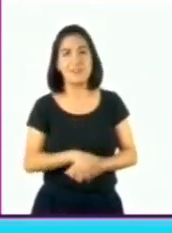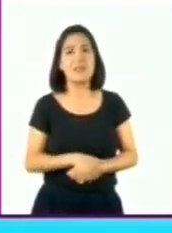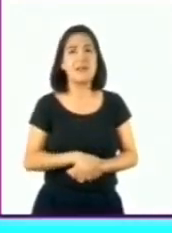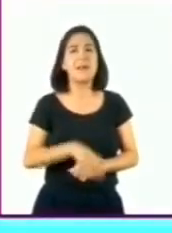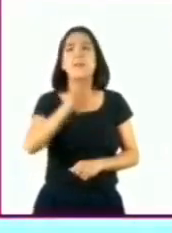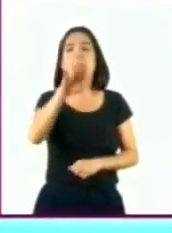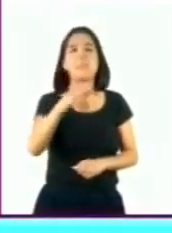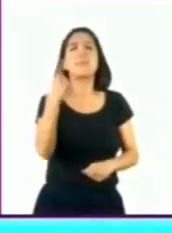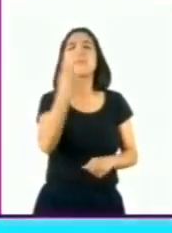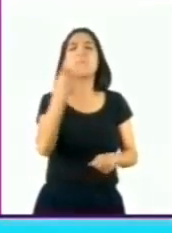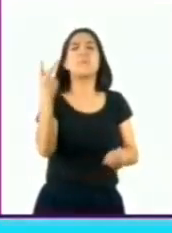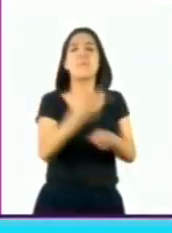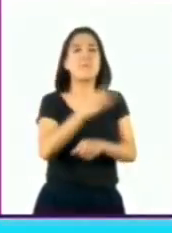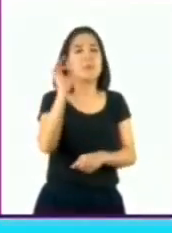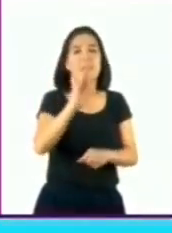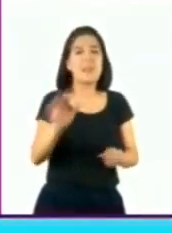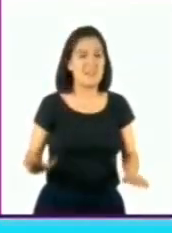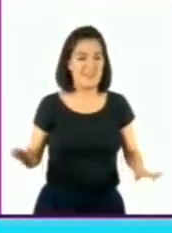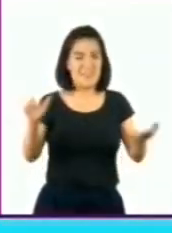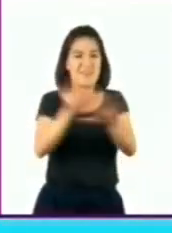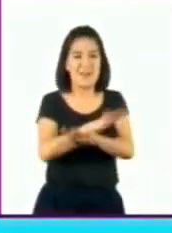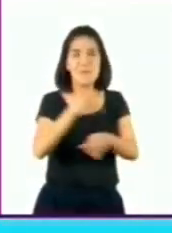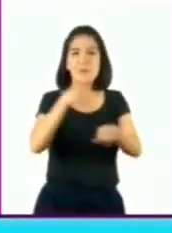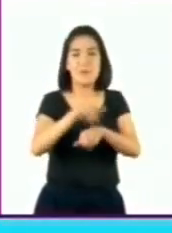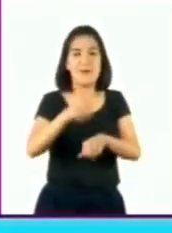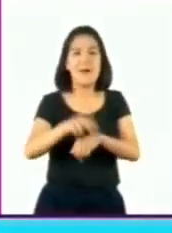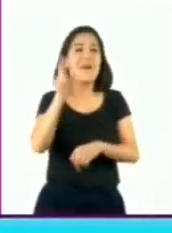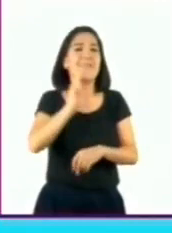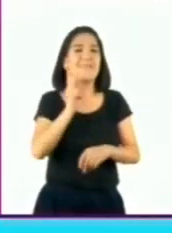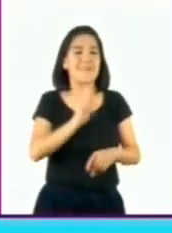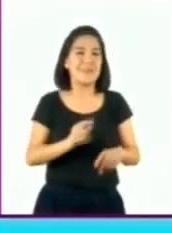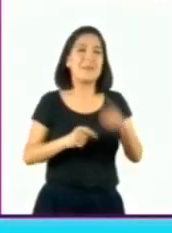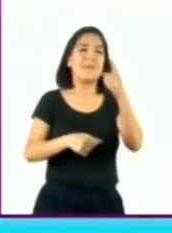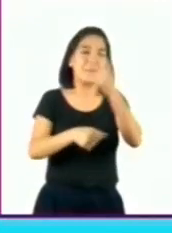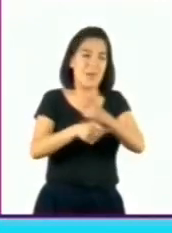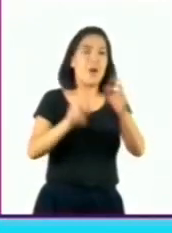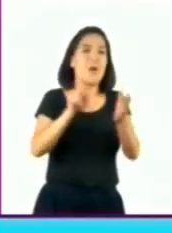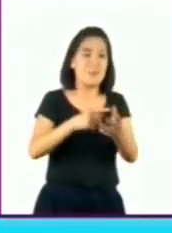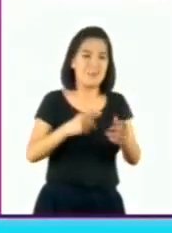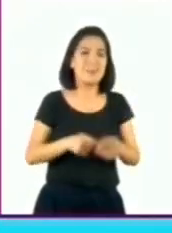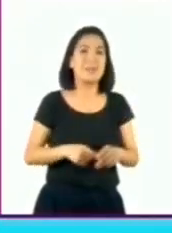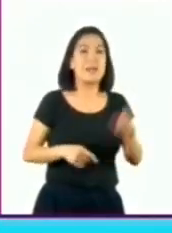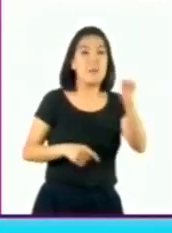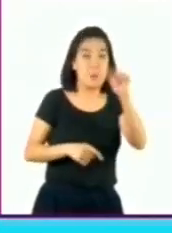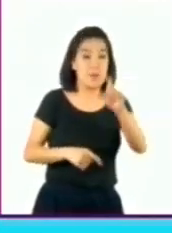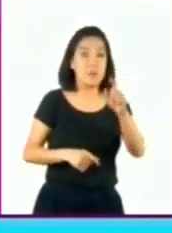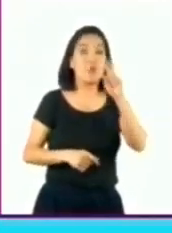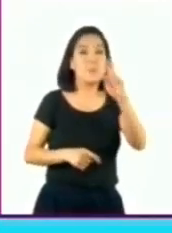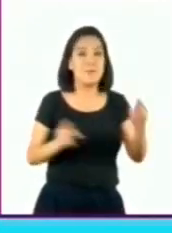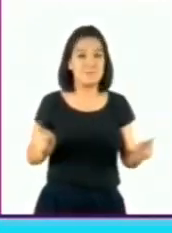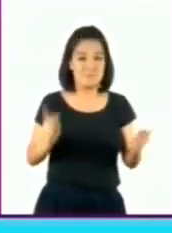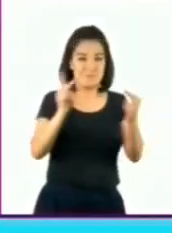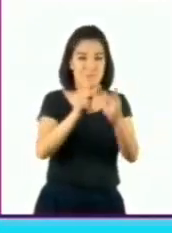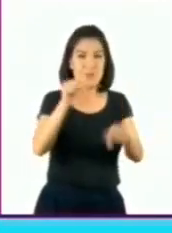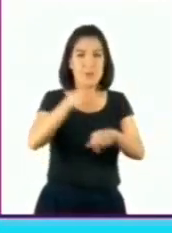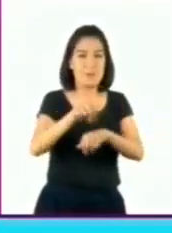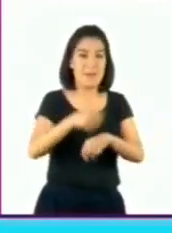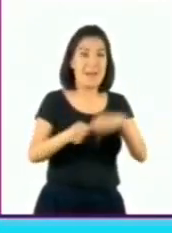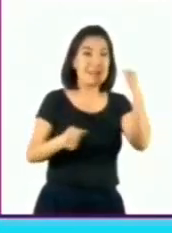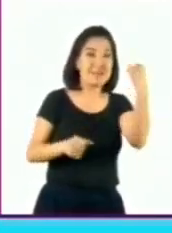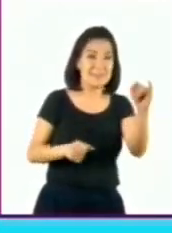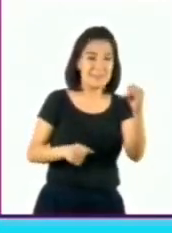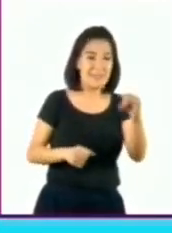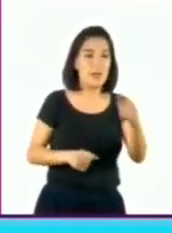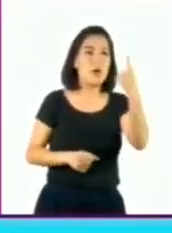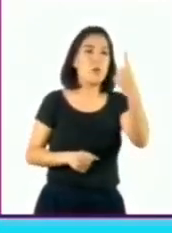pasaría si cambiamos el orden de los números y los comparamos nuevamente? Al comparar estos números, el de la izquierda